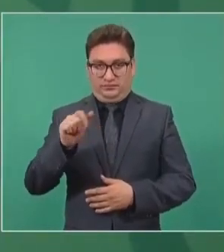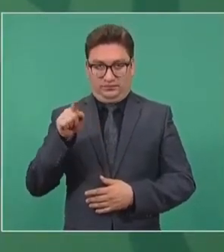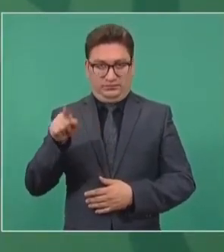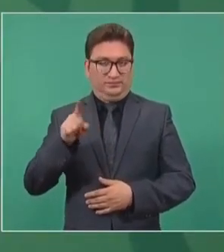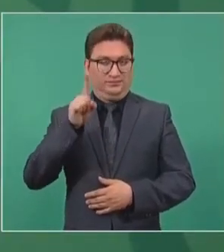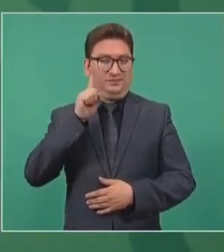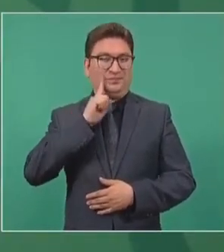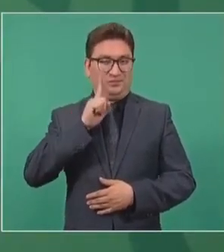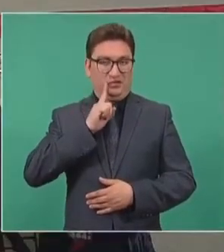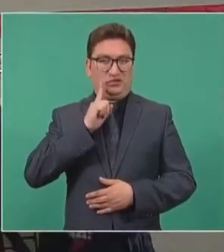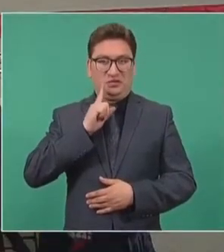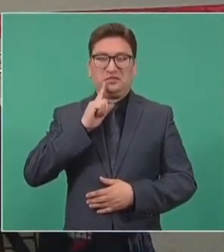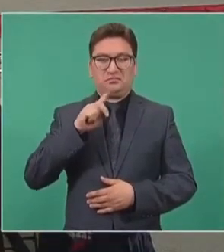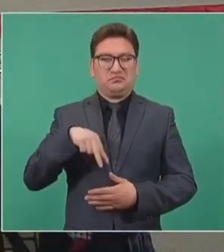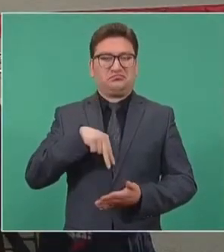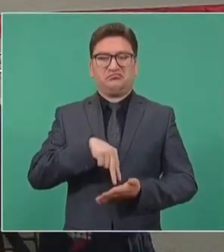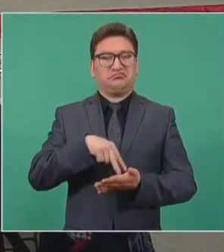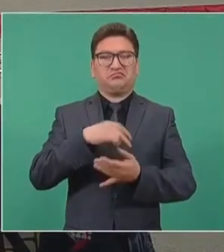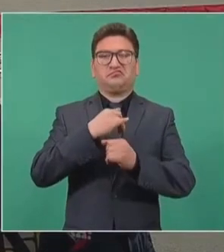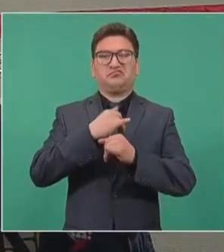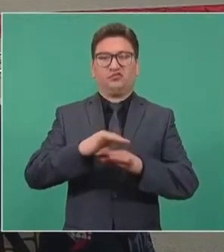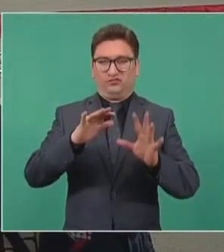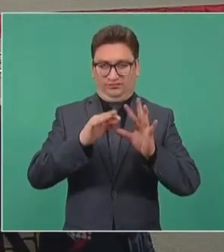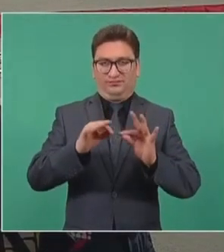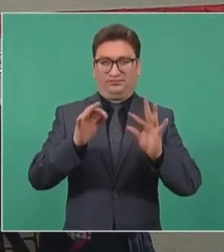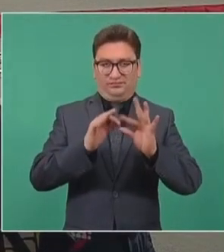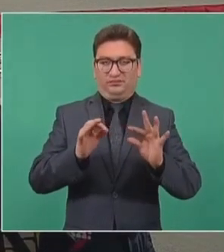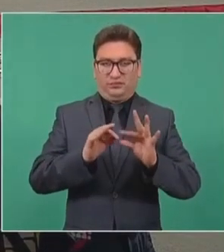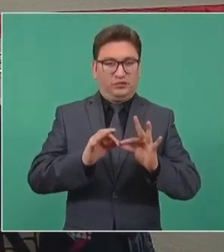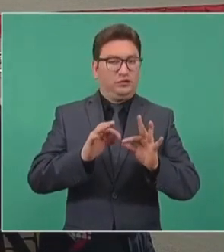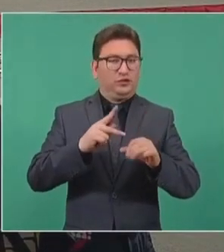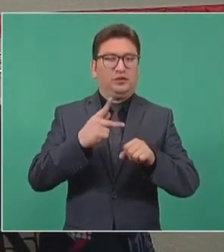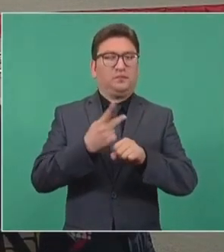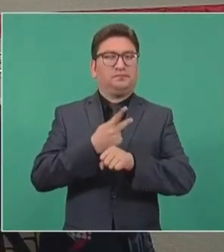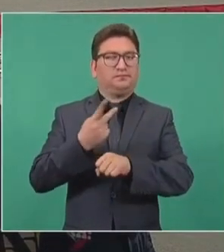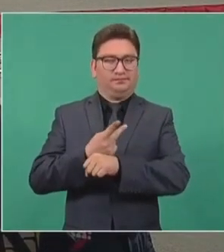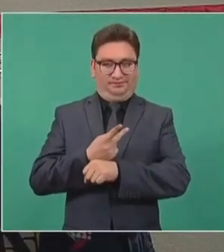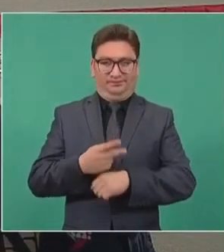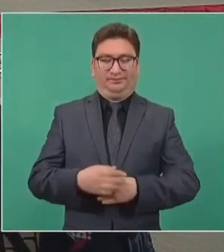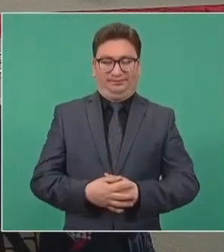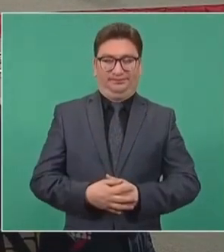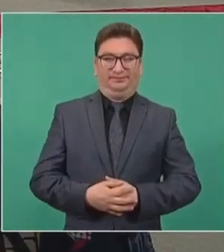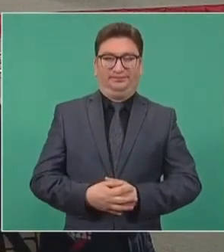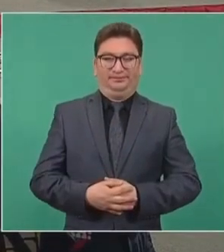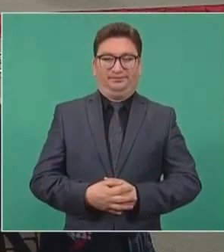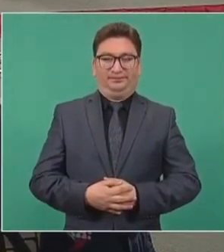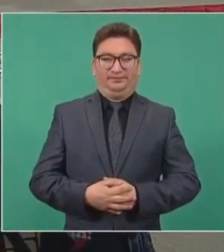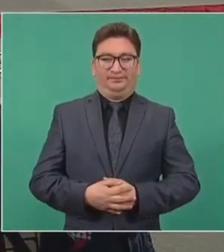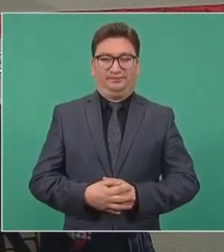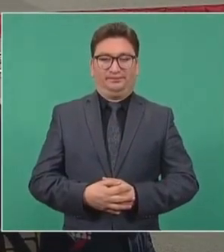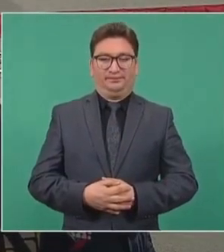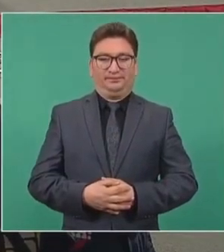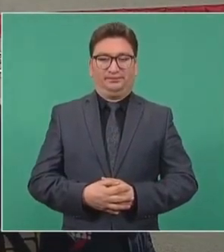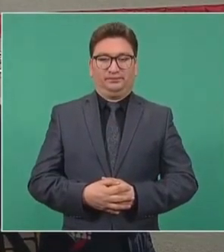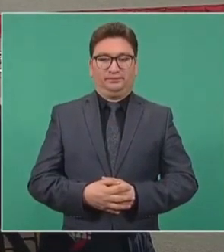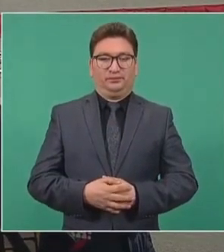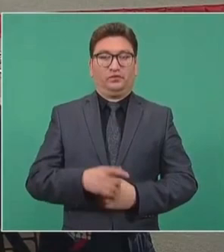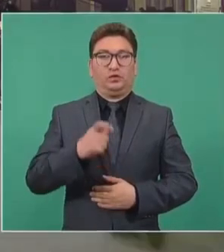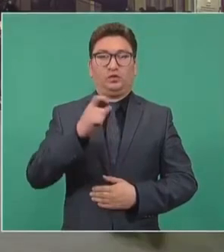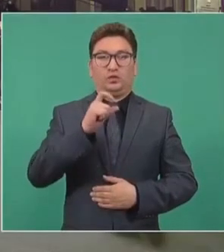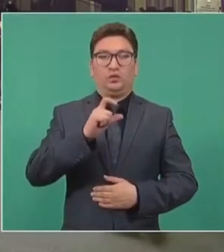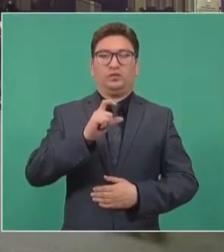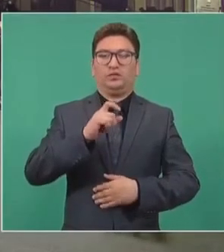ella nos informe, nos diga cómo han estado las campañas de